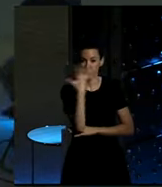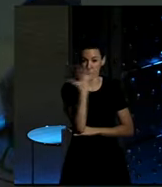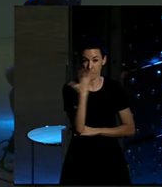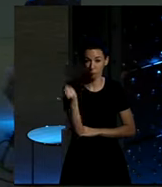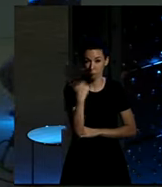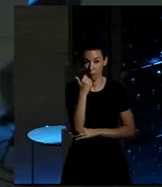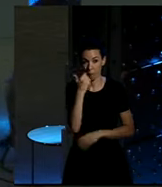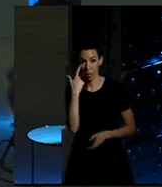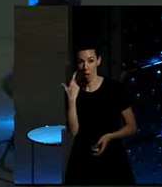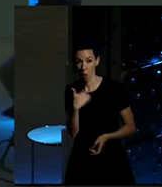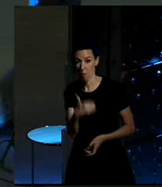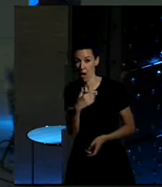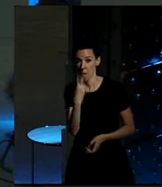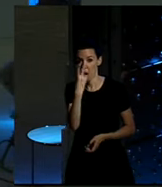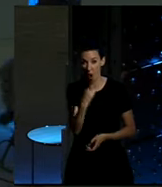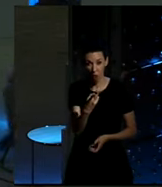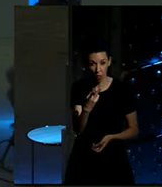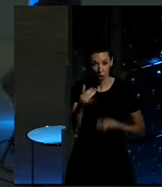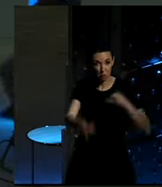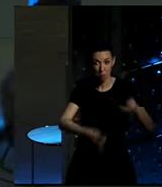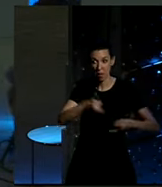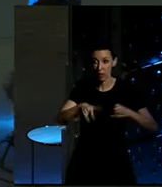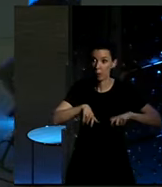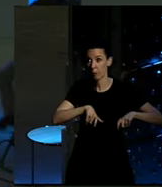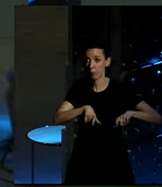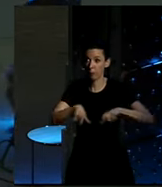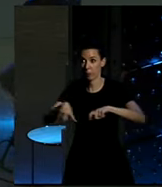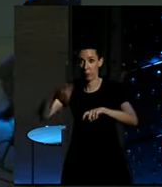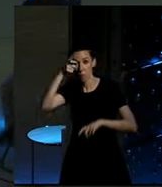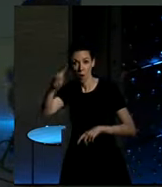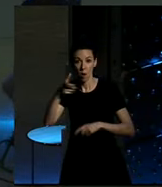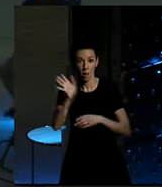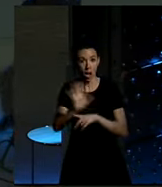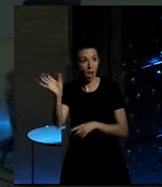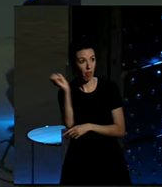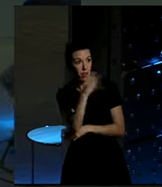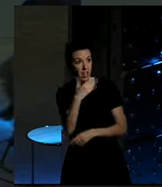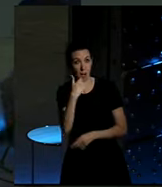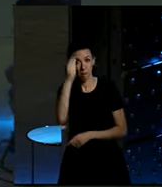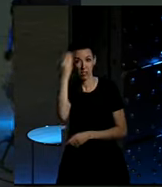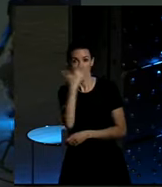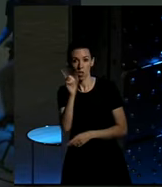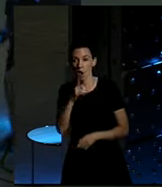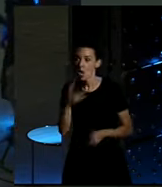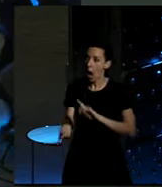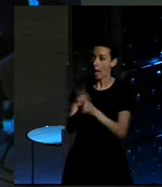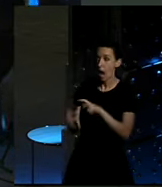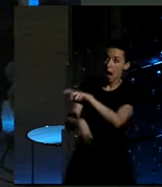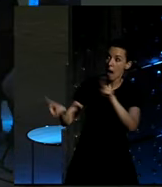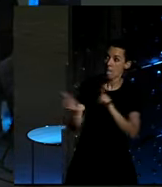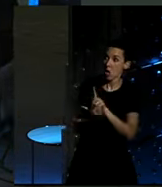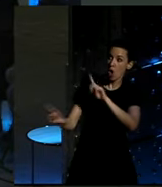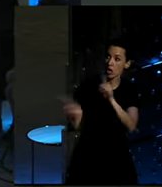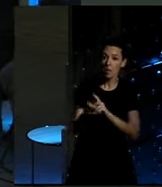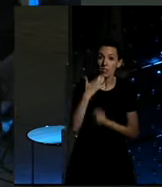ningún tipo de maldad con dos tipos que llegan en bici a un pueblo para poner cine, es cierto. Yo os a dar un consejo. Cambio, cambio. Que si os cansáis mucho el uno del